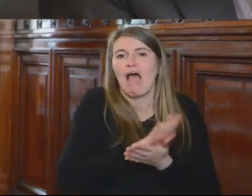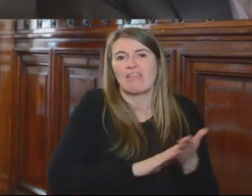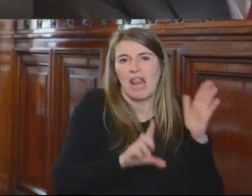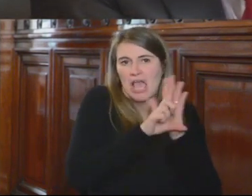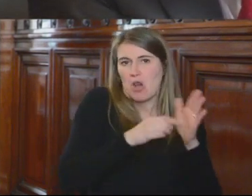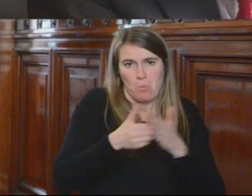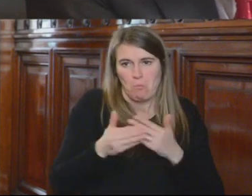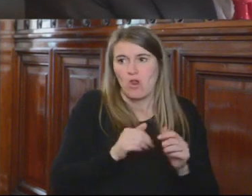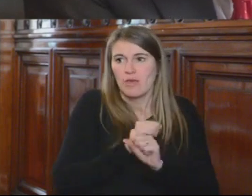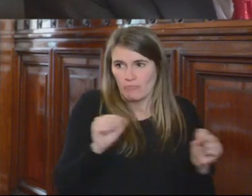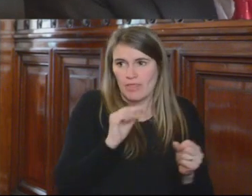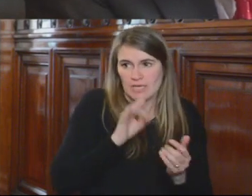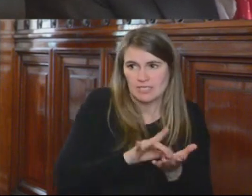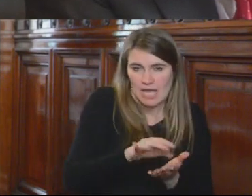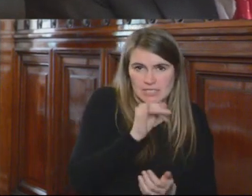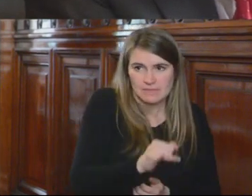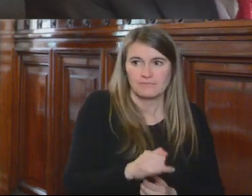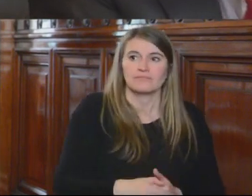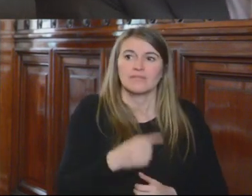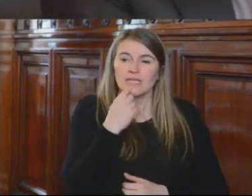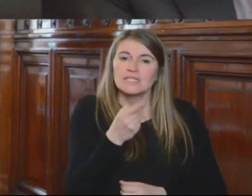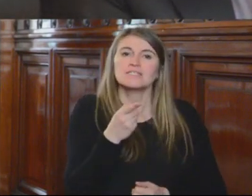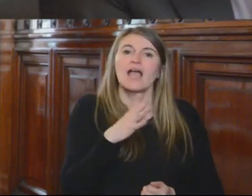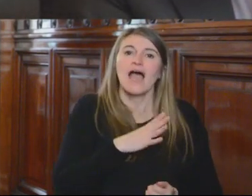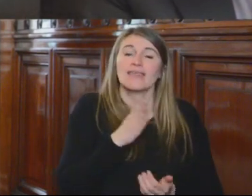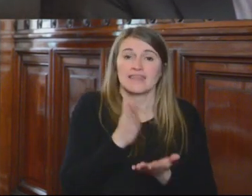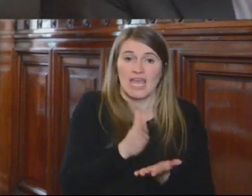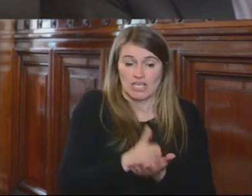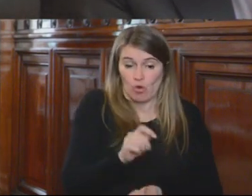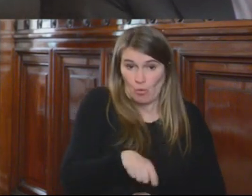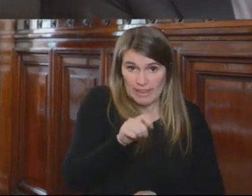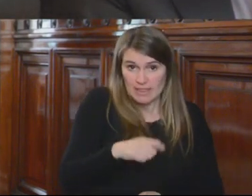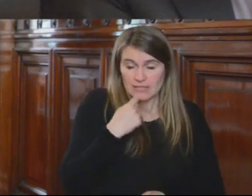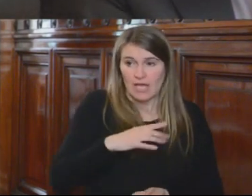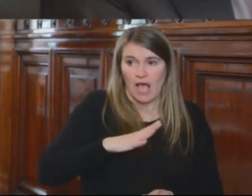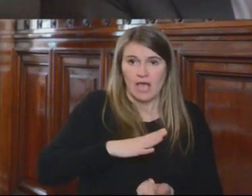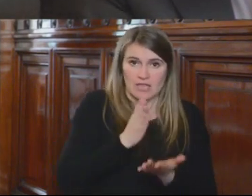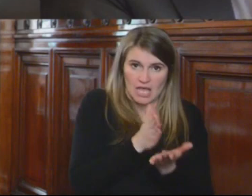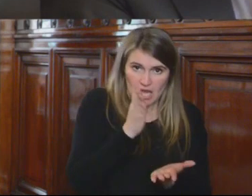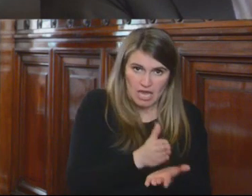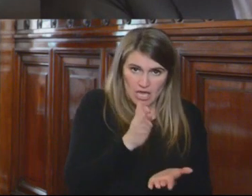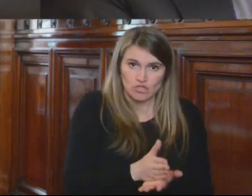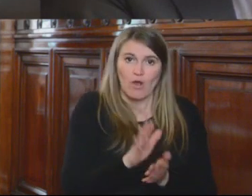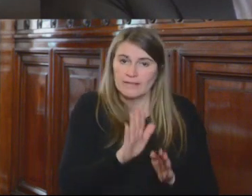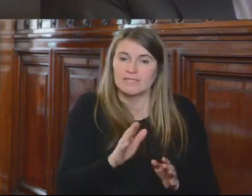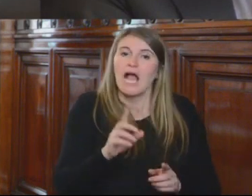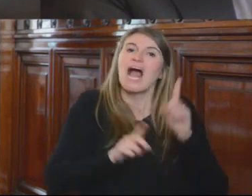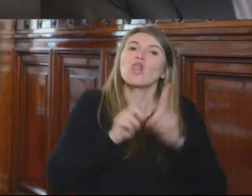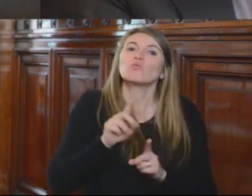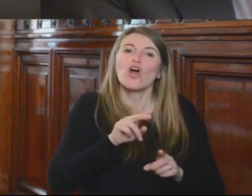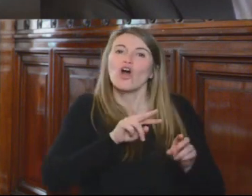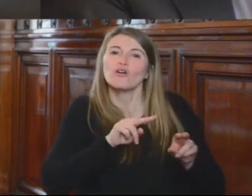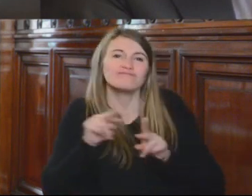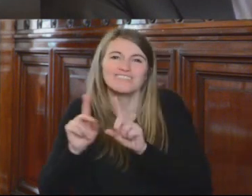juez en este grupo reclamó fincado el derecho de que aún, admitiendo el carácter transitorio de todos los jueces de Bolivia,